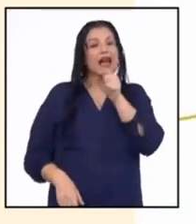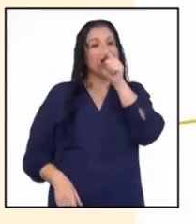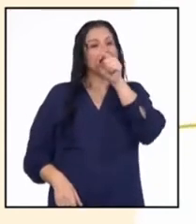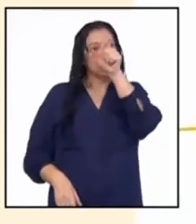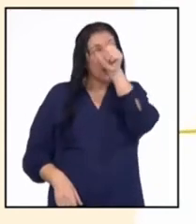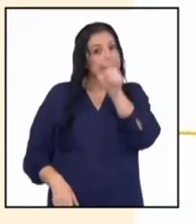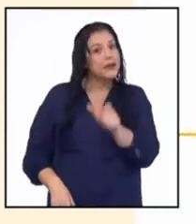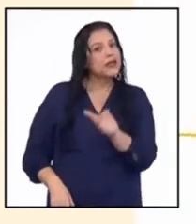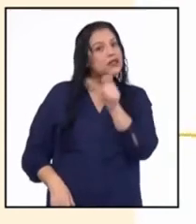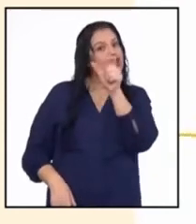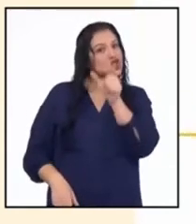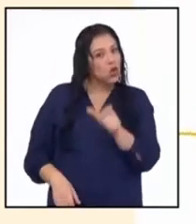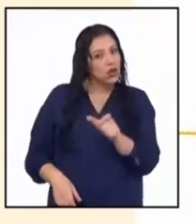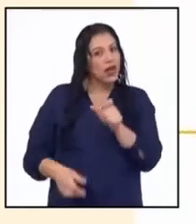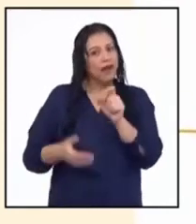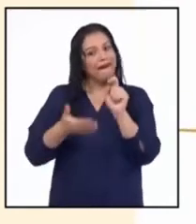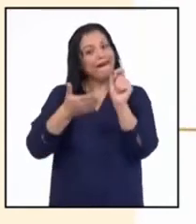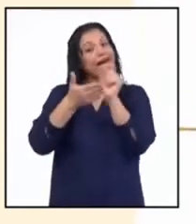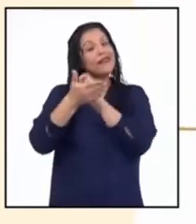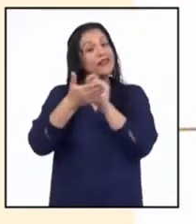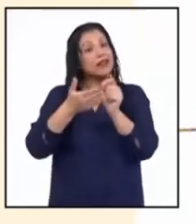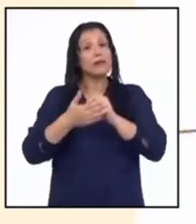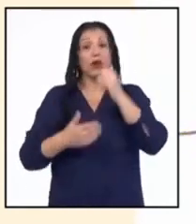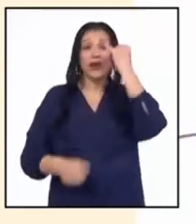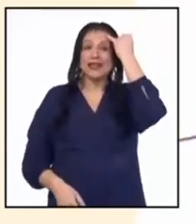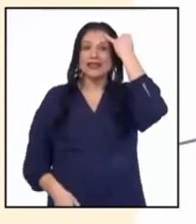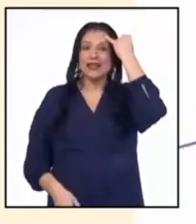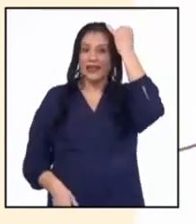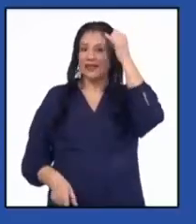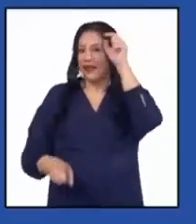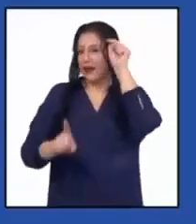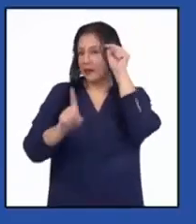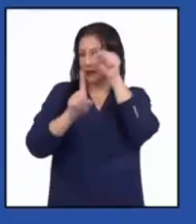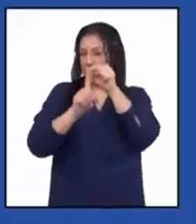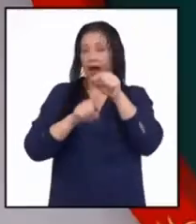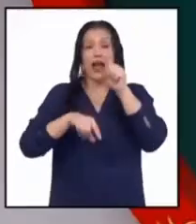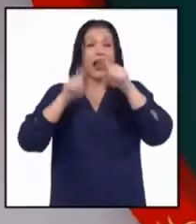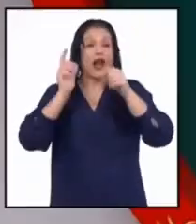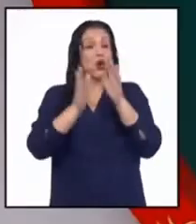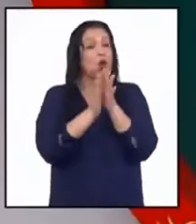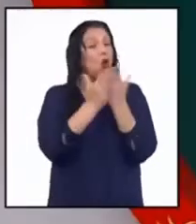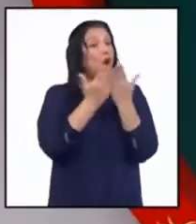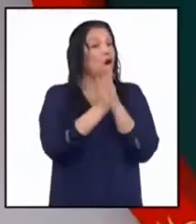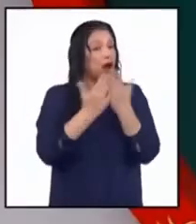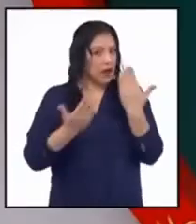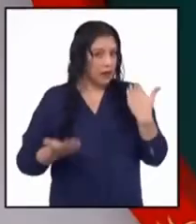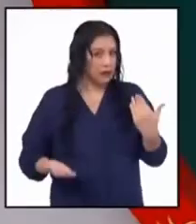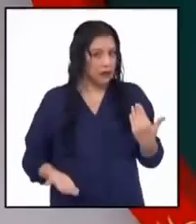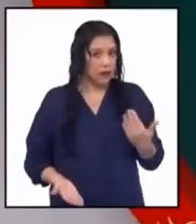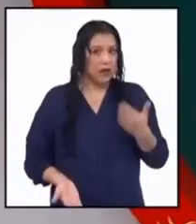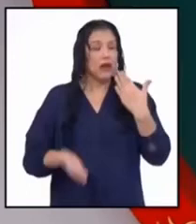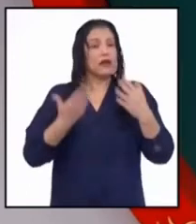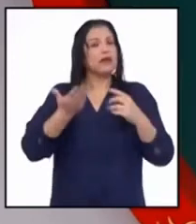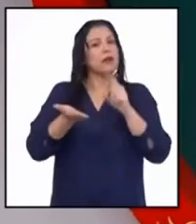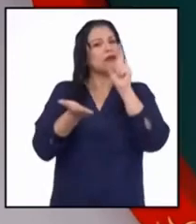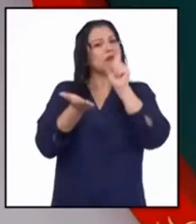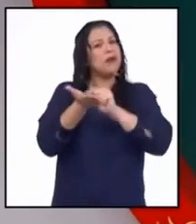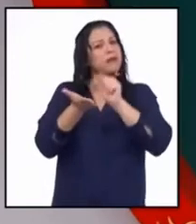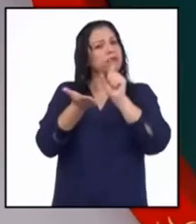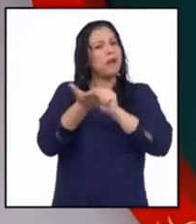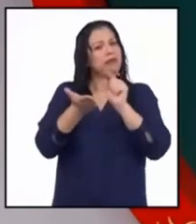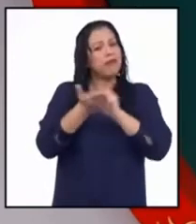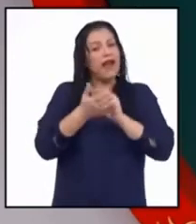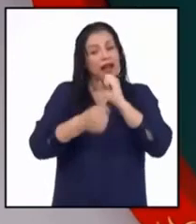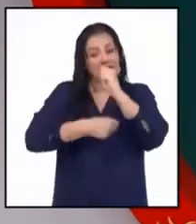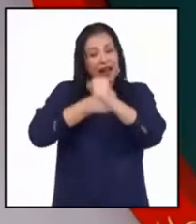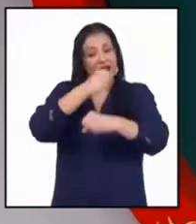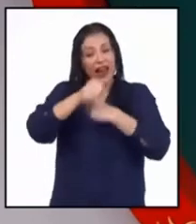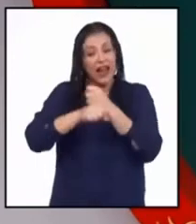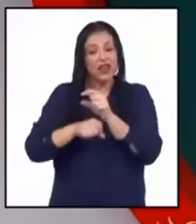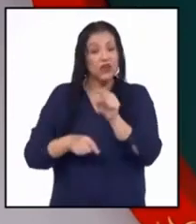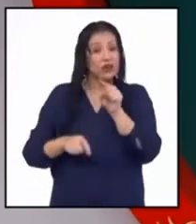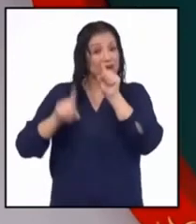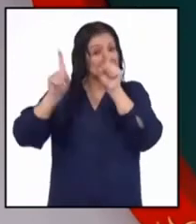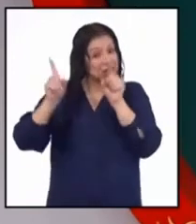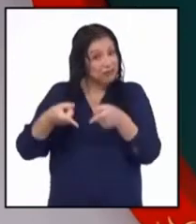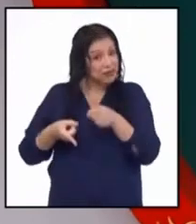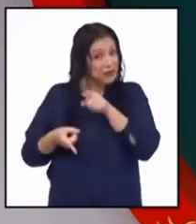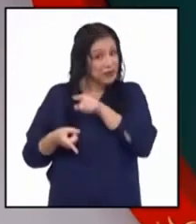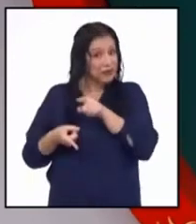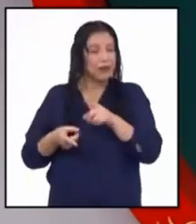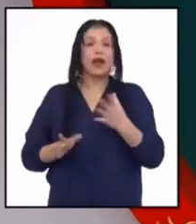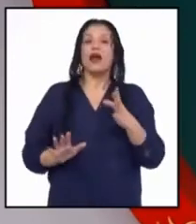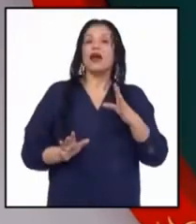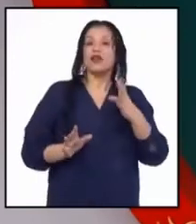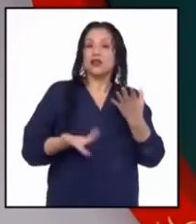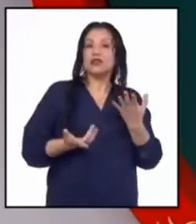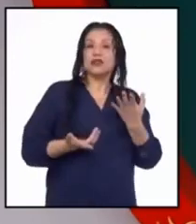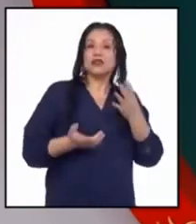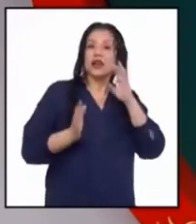que esta persona escribió esta idea particular en algún libro, seguramente publicado en el año que se menciona. Balciner, en